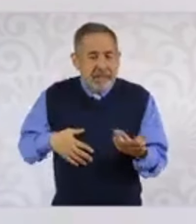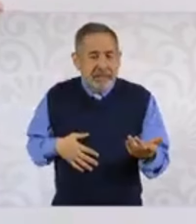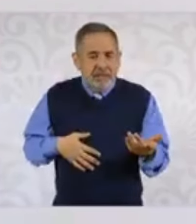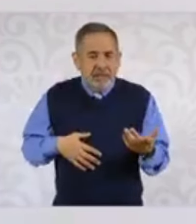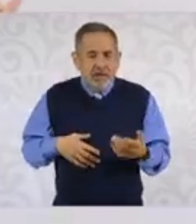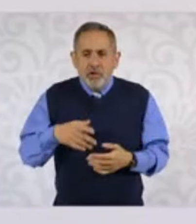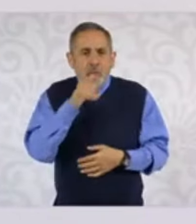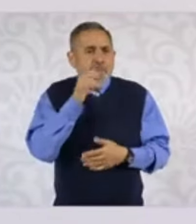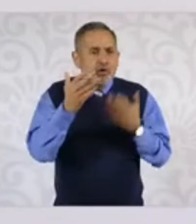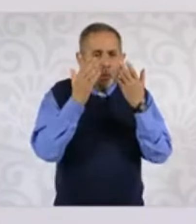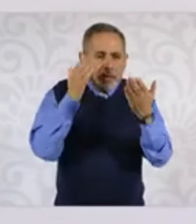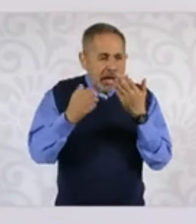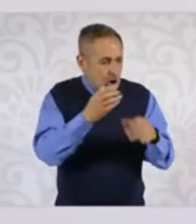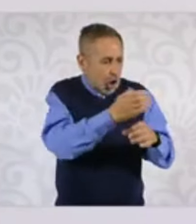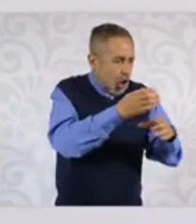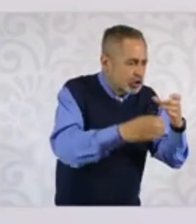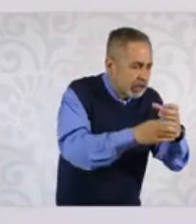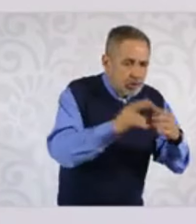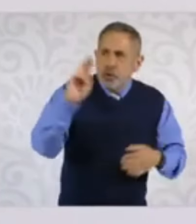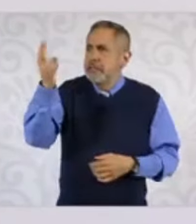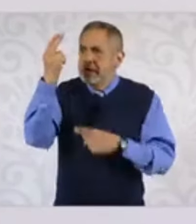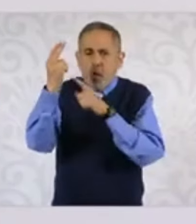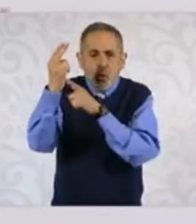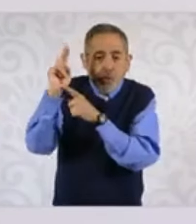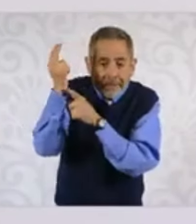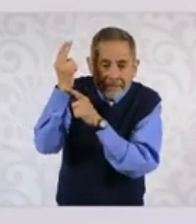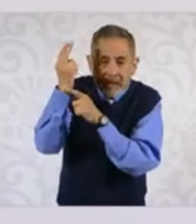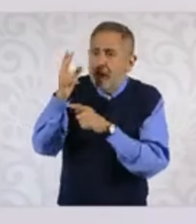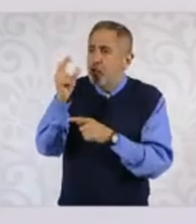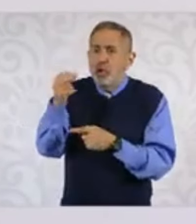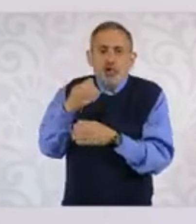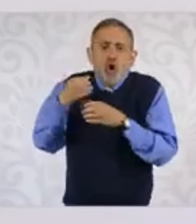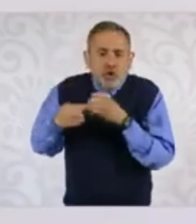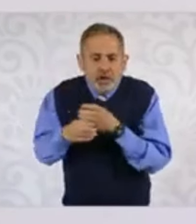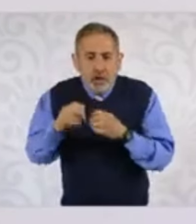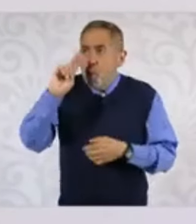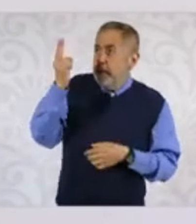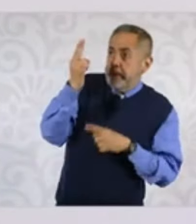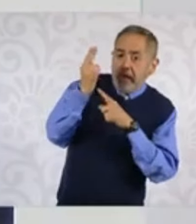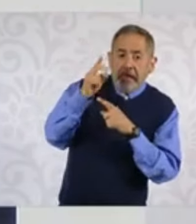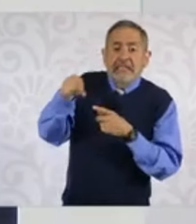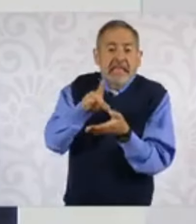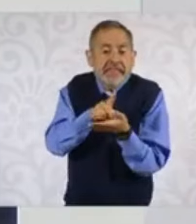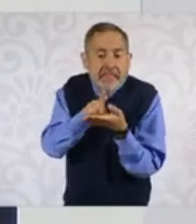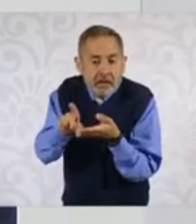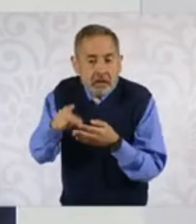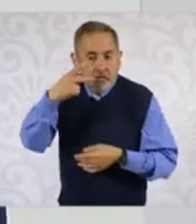imagínense, doble aguinaldo y más aparte cuando reciben su doble aguinaldo